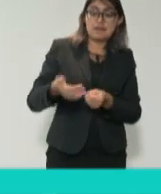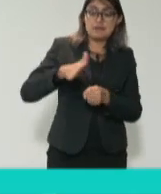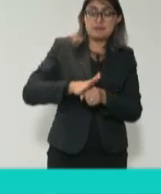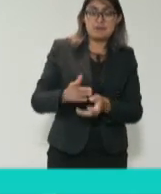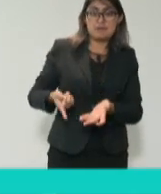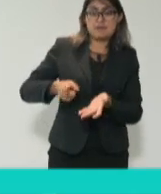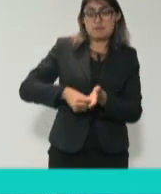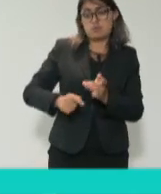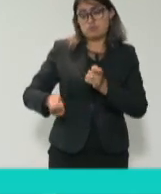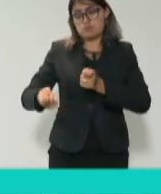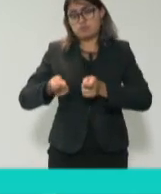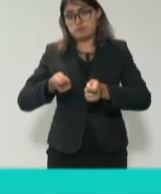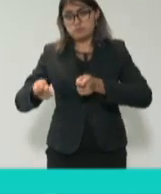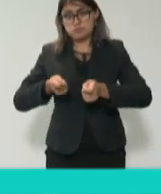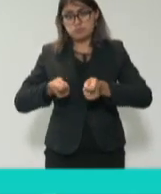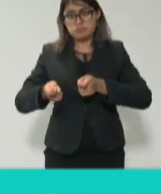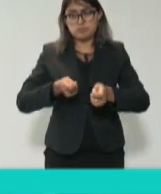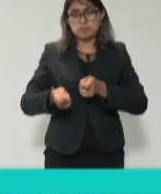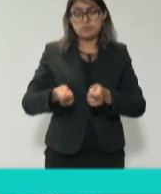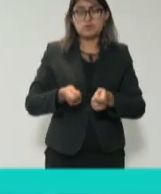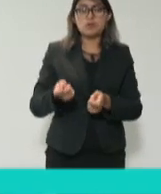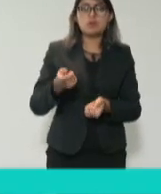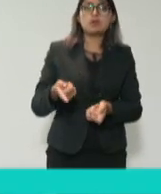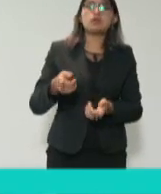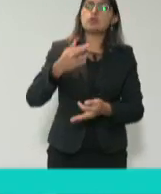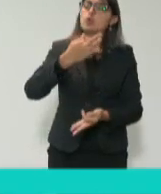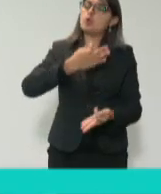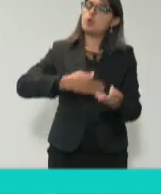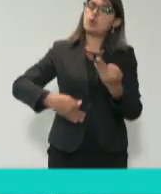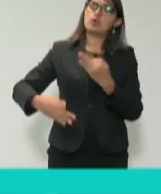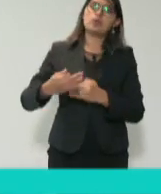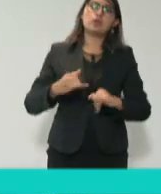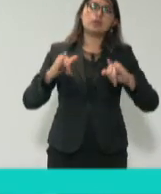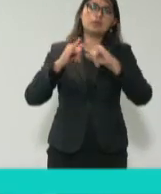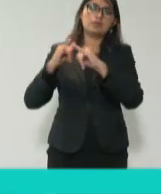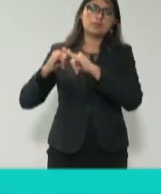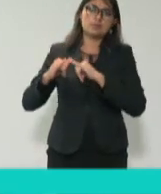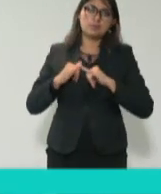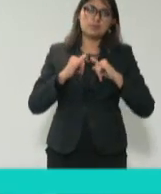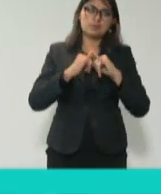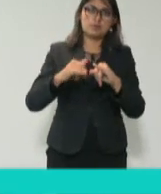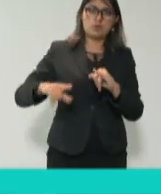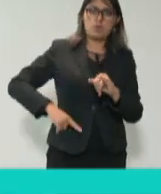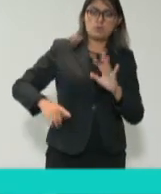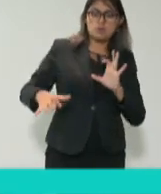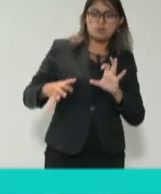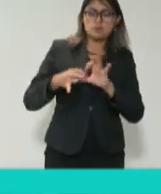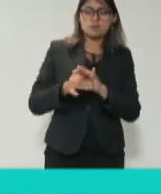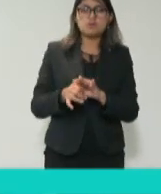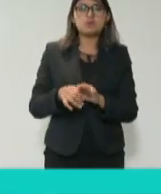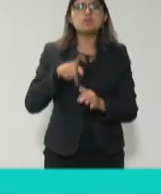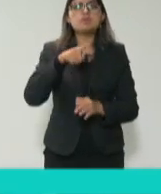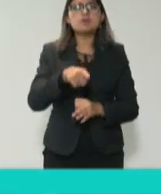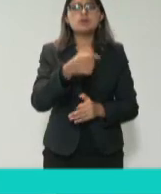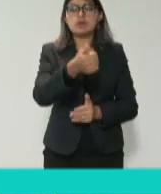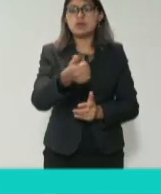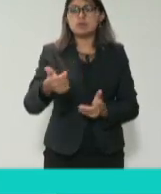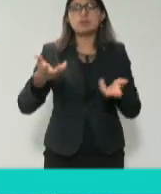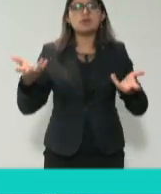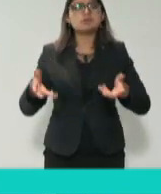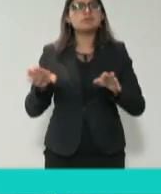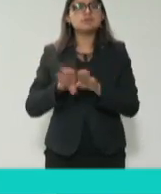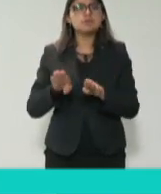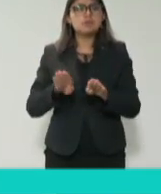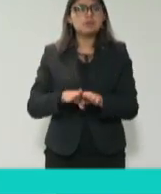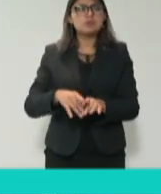origen de todo nuestro quehacer en todas las dependencias de gobierno y revisar lo que estamos haciendo, cómo lo estamos haciendo y para qué lo estamos haciendo.